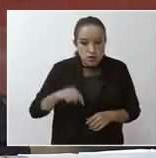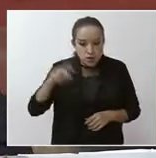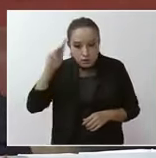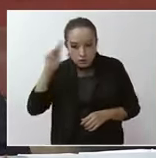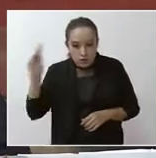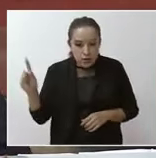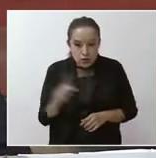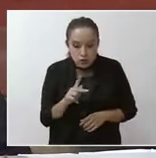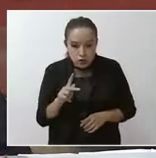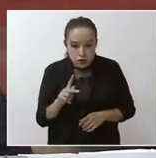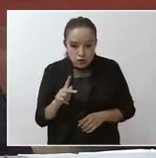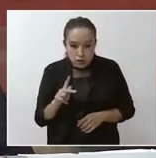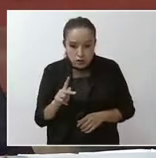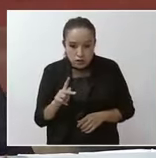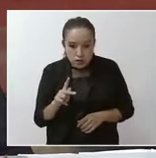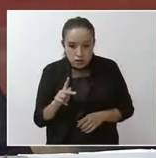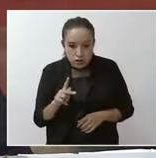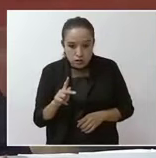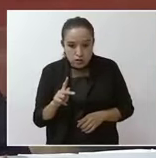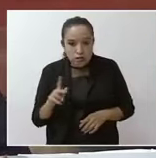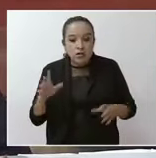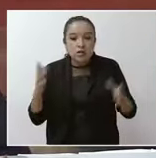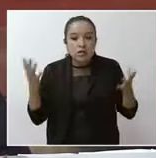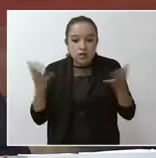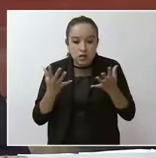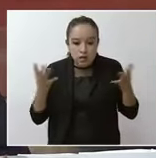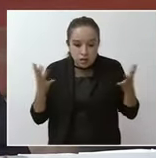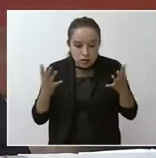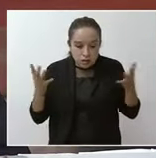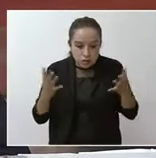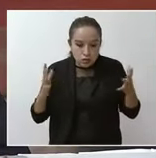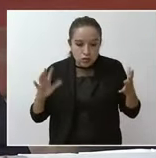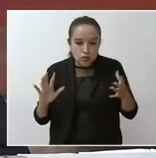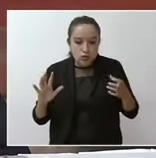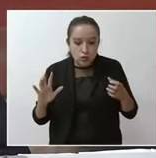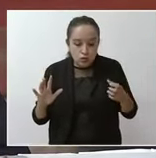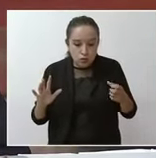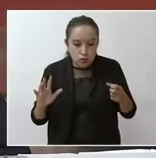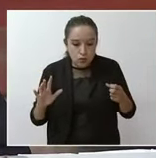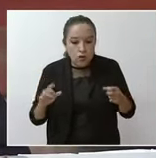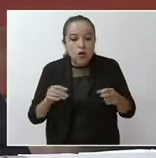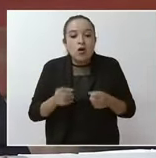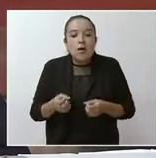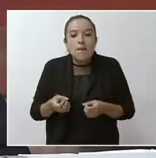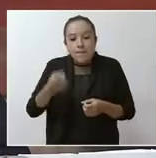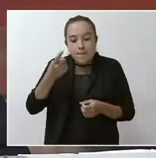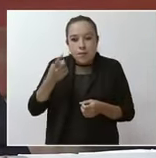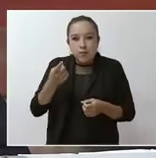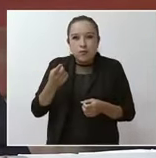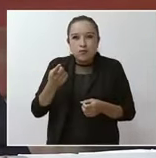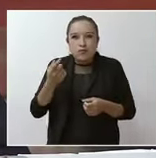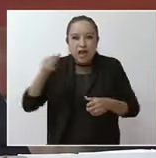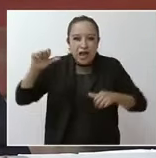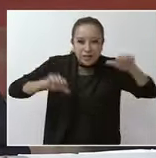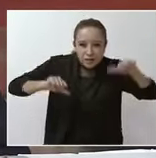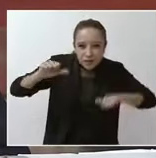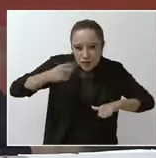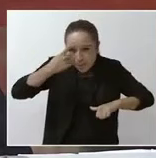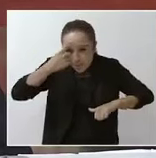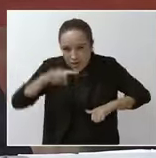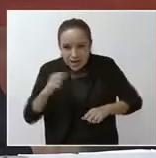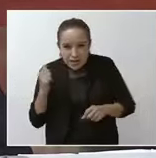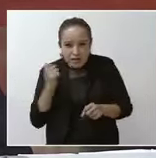de Soto, se estableció un operativo con un equipo de bombeo para abatir los niveles de inundación en las zonas afectadas,